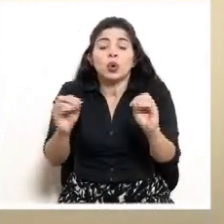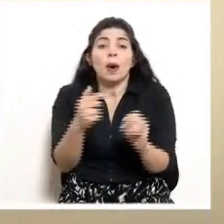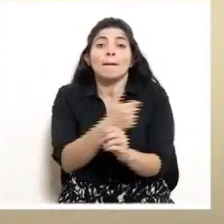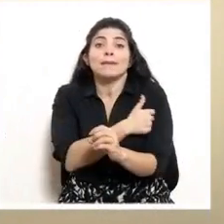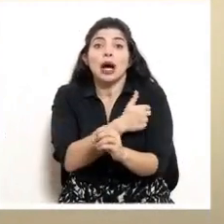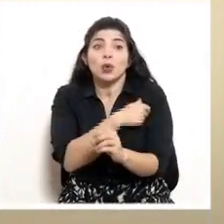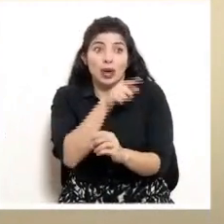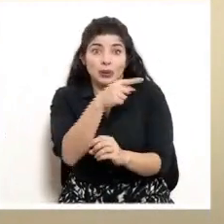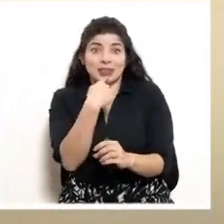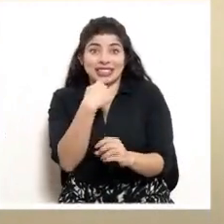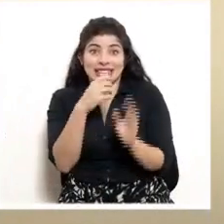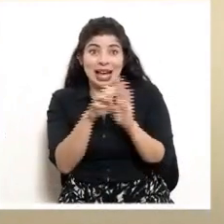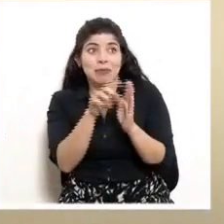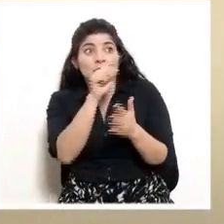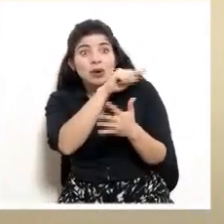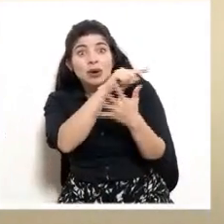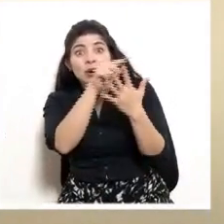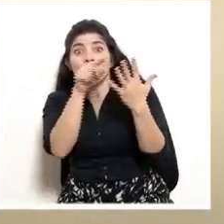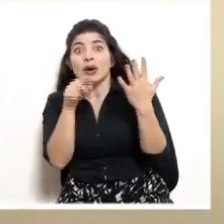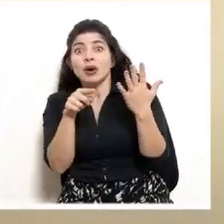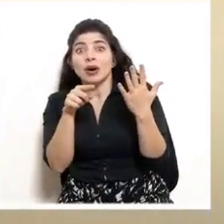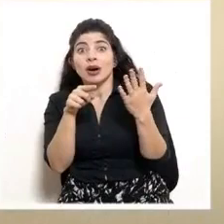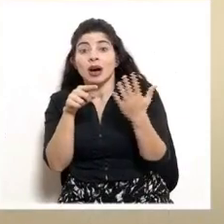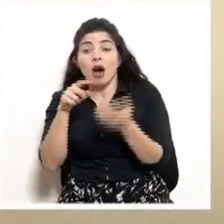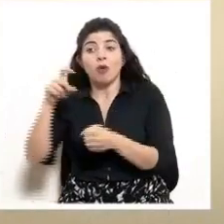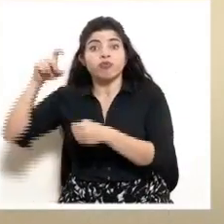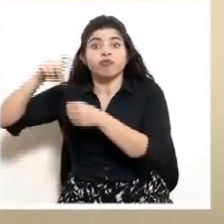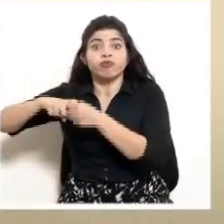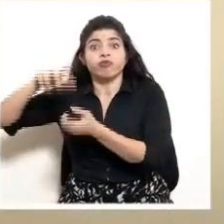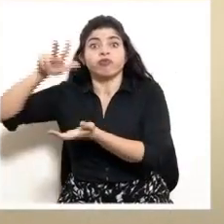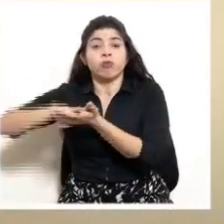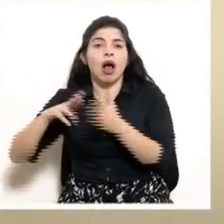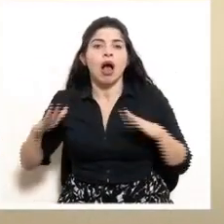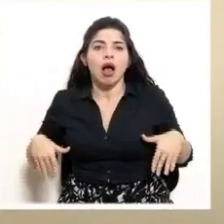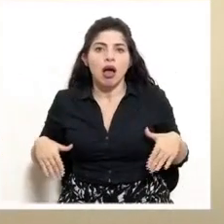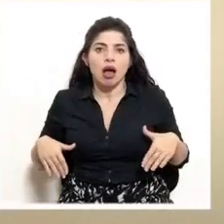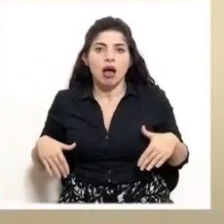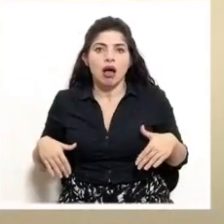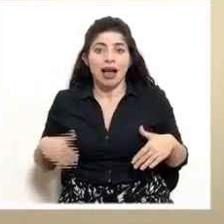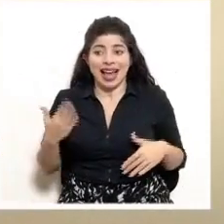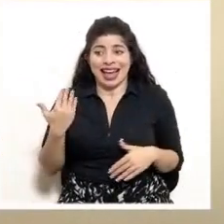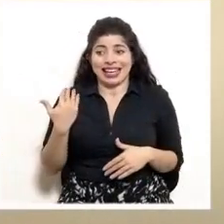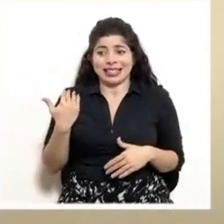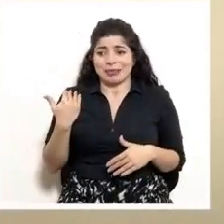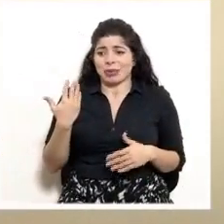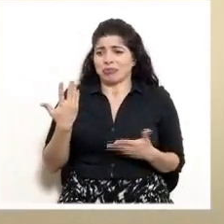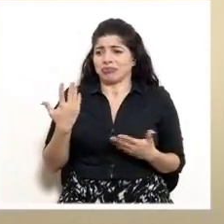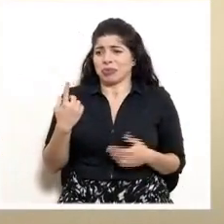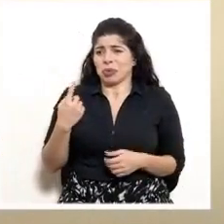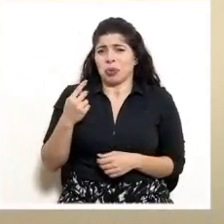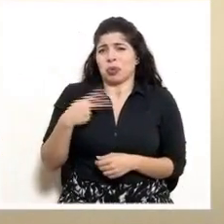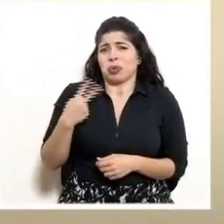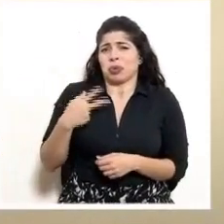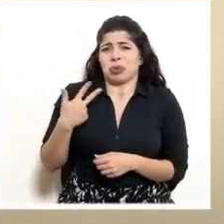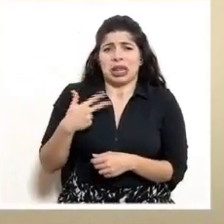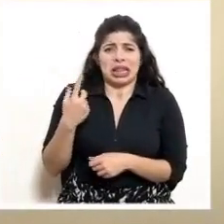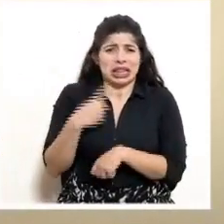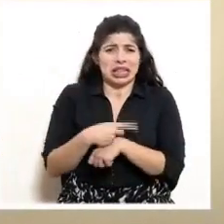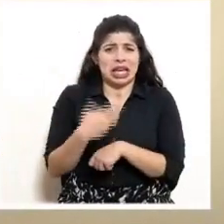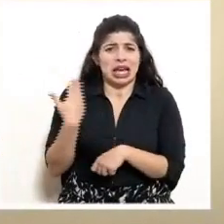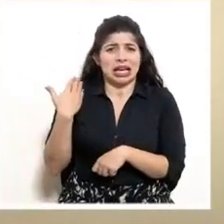vacunas que usted menciona, ese tipo de registro. Se acaba de producir el primero hace unos pocos días